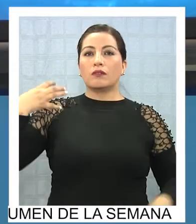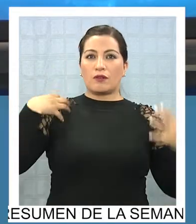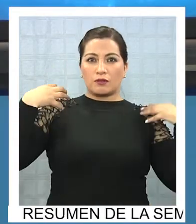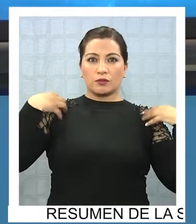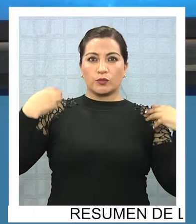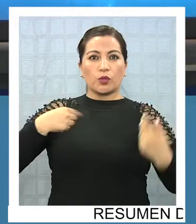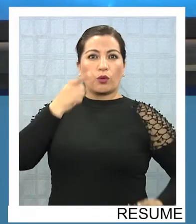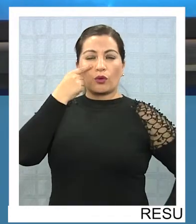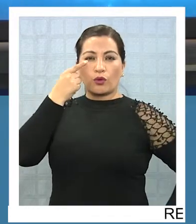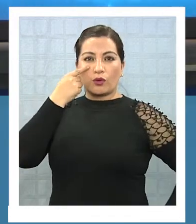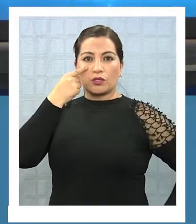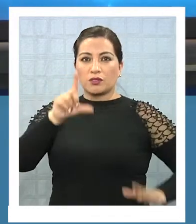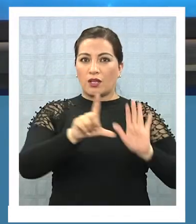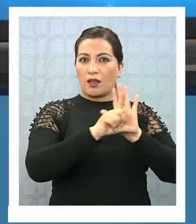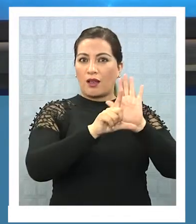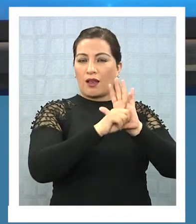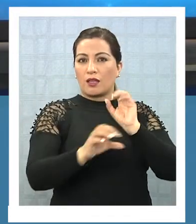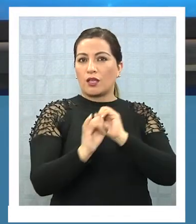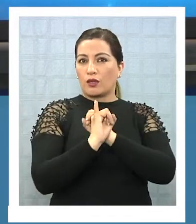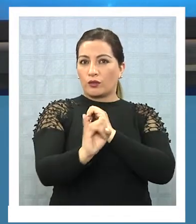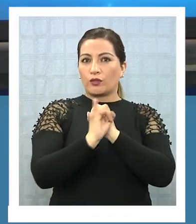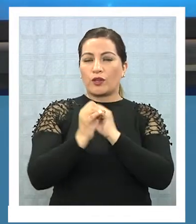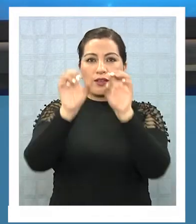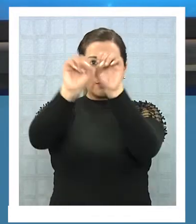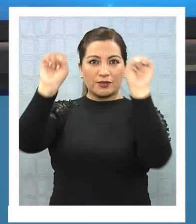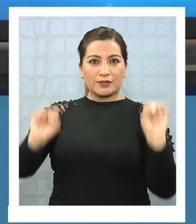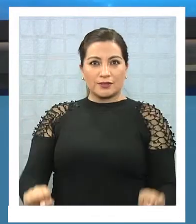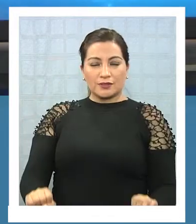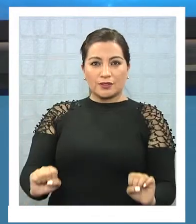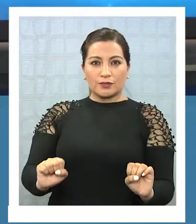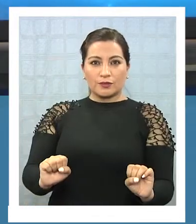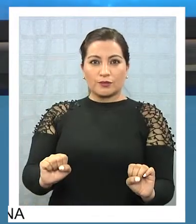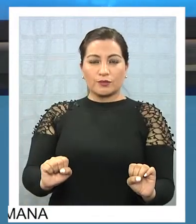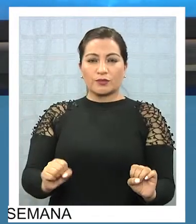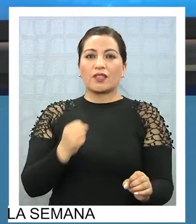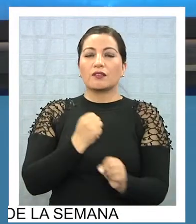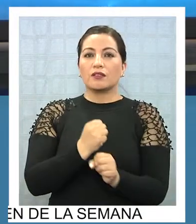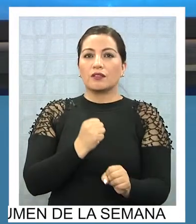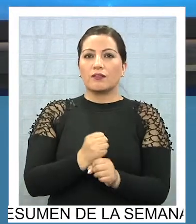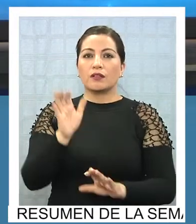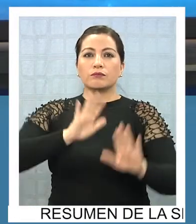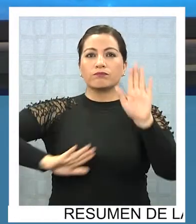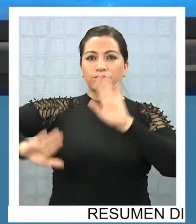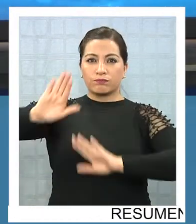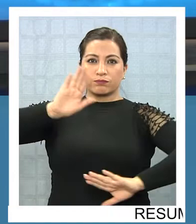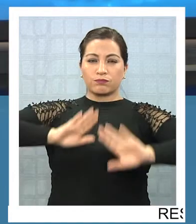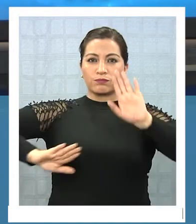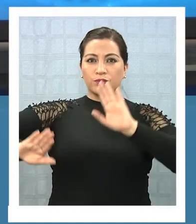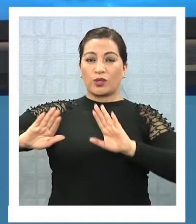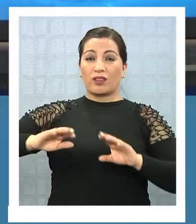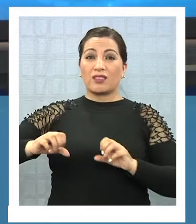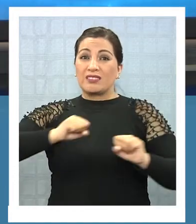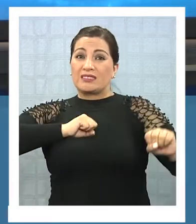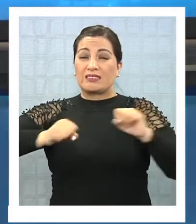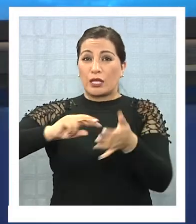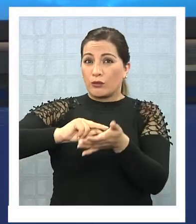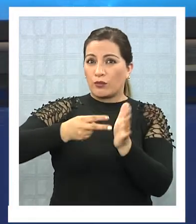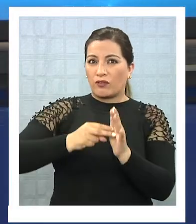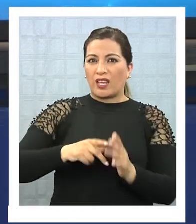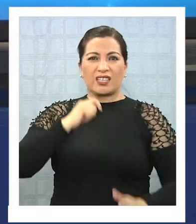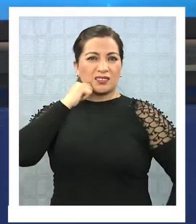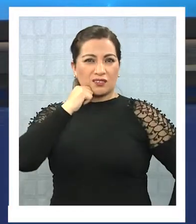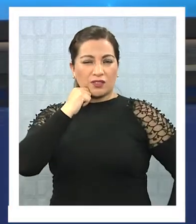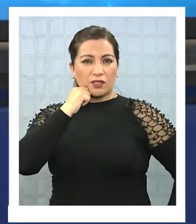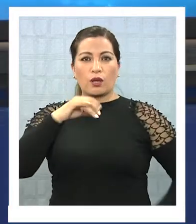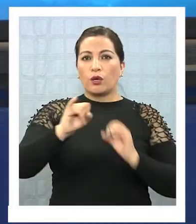que se conoce como la ley UNEMI, es la ley del Sistema Nacional de Gestión de Riesgo y Desastres. ¿Qué significa eso?